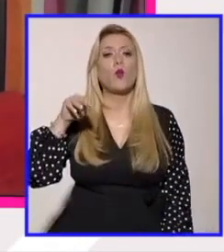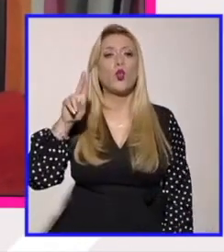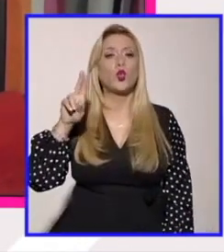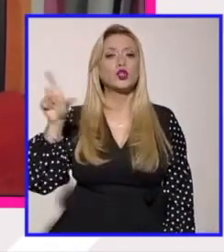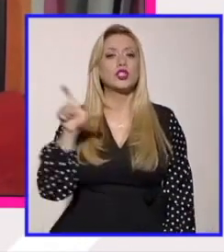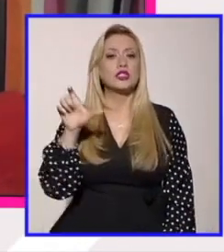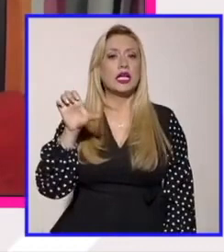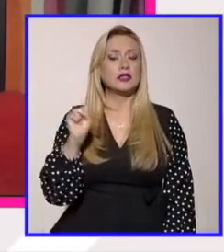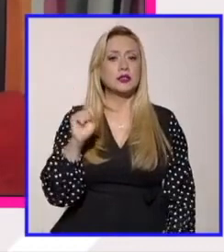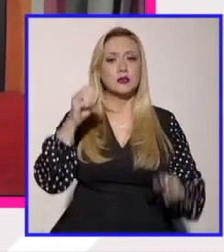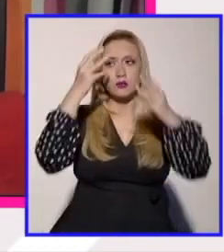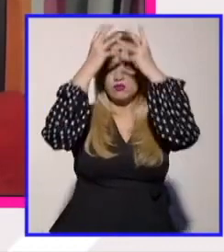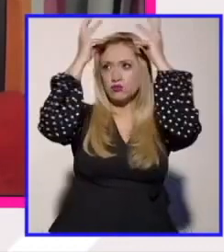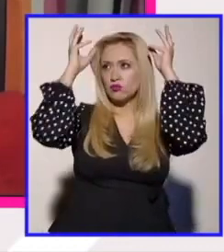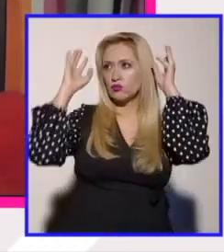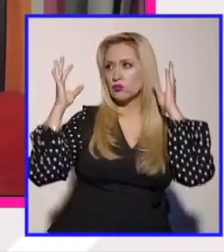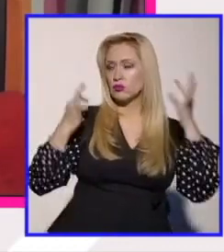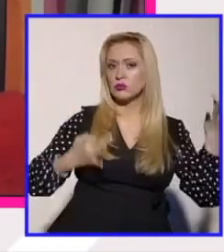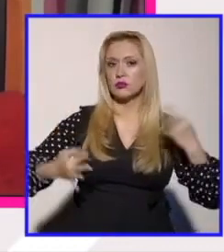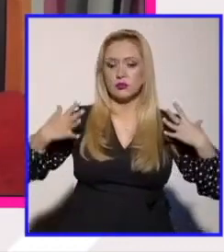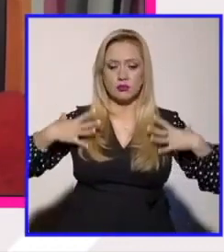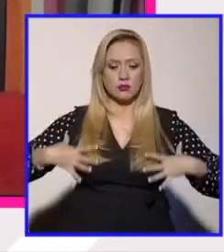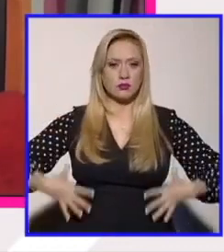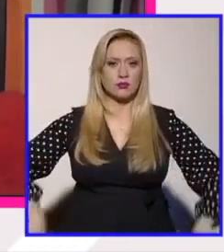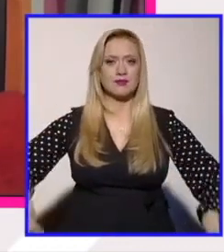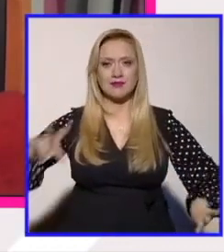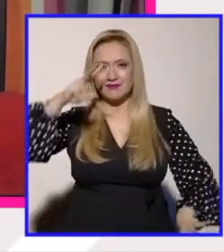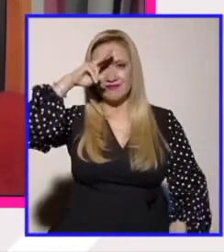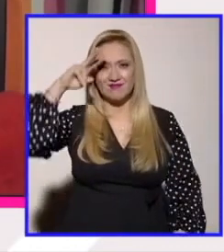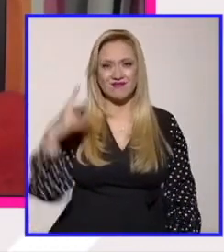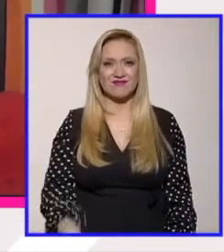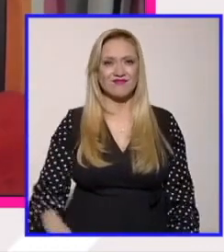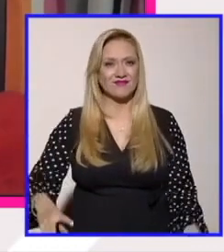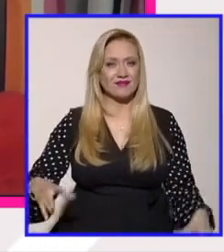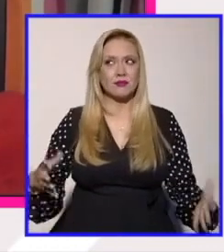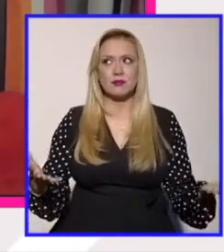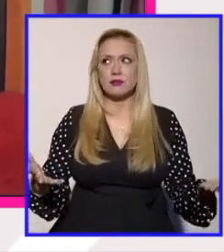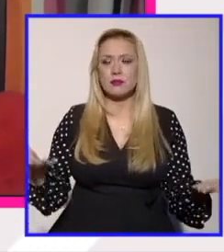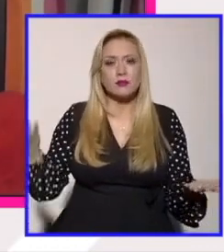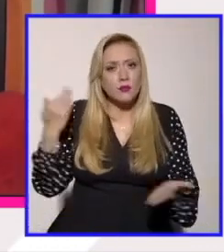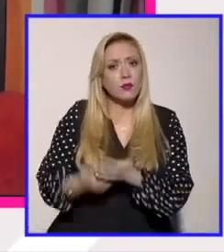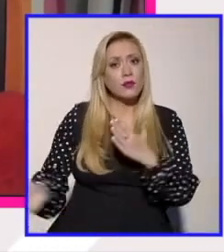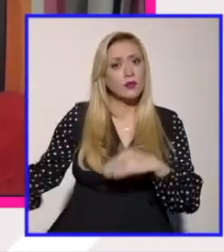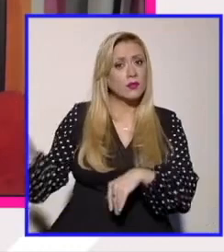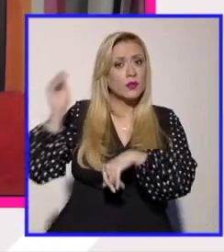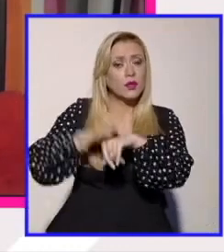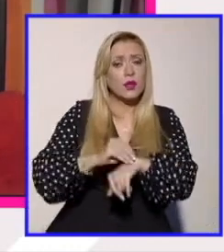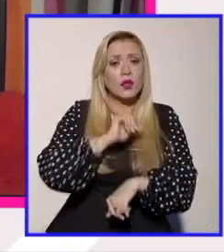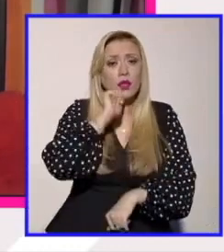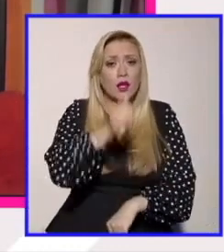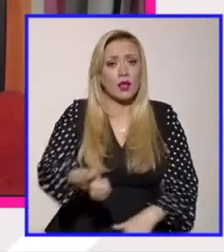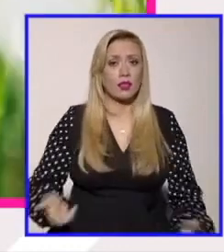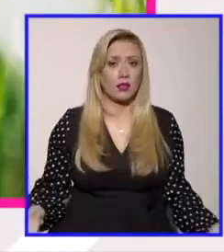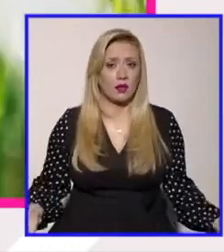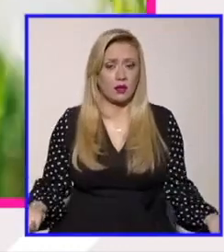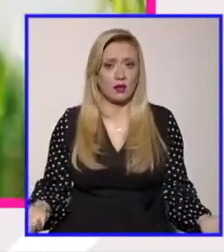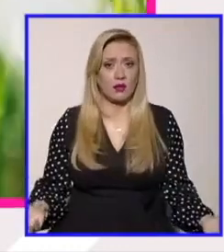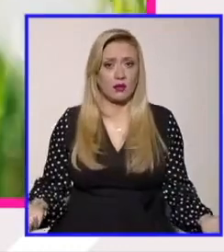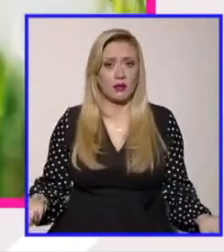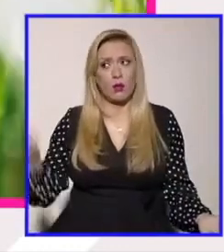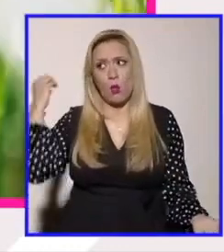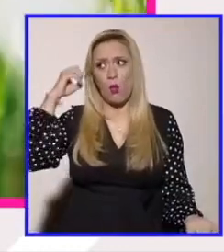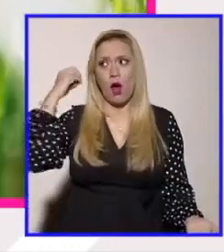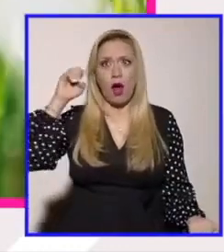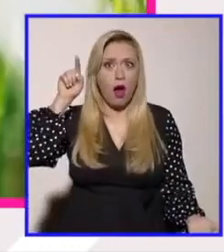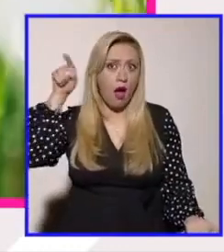que estaba diseñada para incluir a un sector de la sociedad que no estaba representada que eran las mujeres trans y las mushes